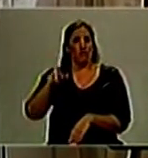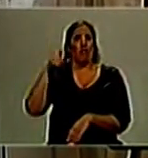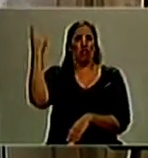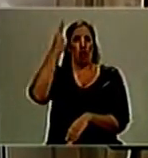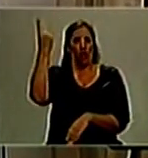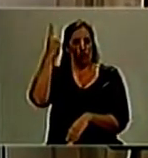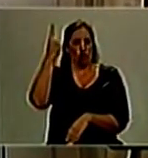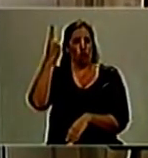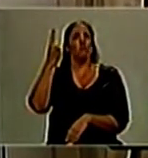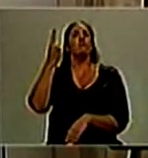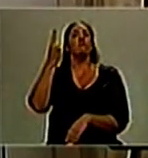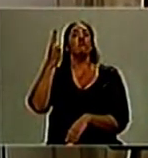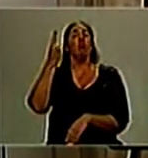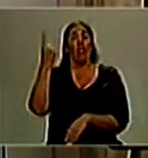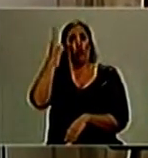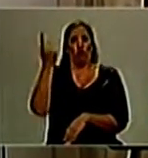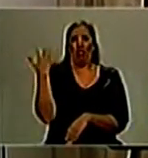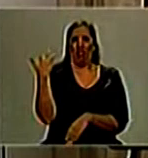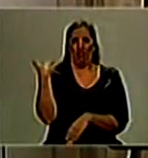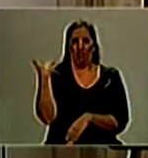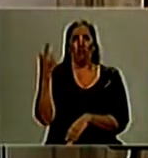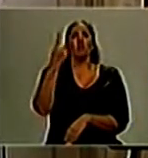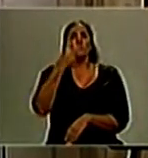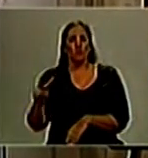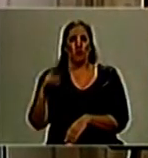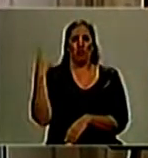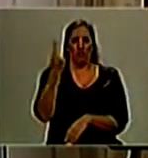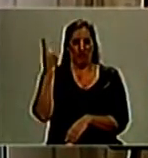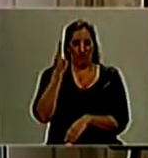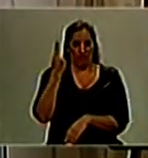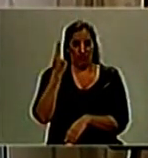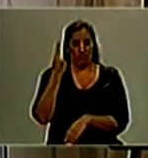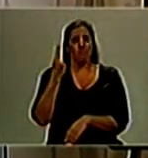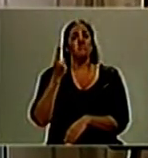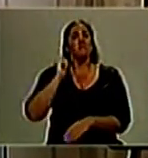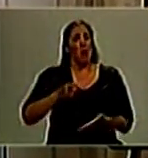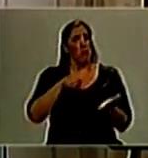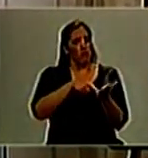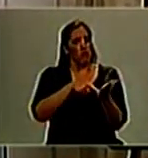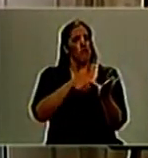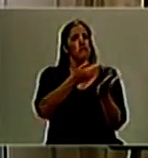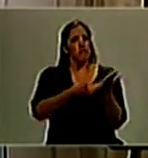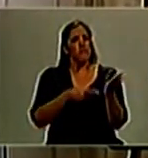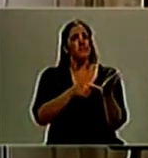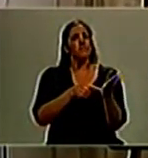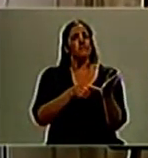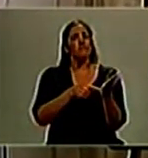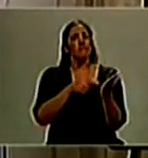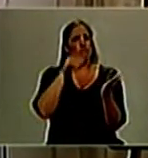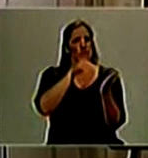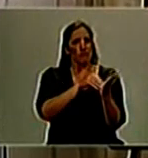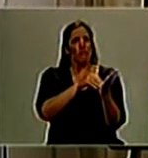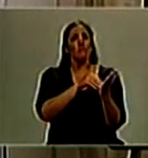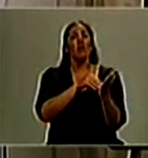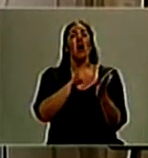general y también su subdirector. Y se establece también la transferencia a